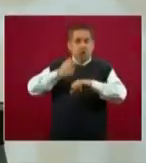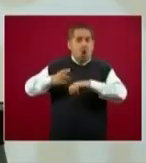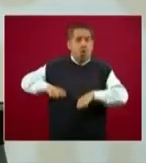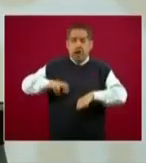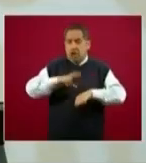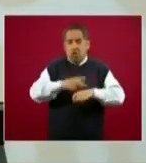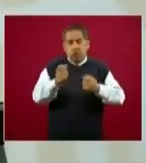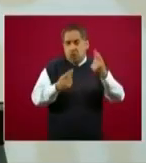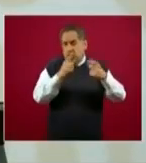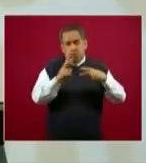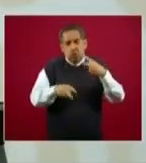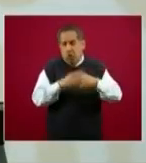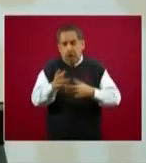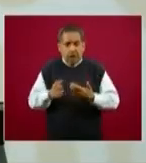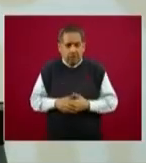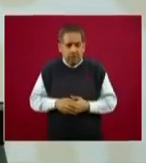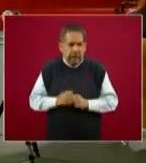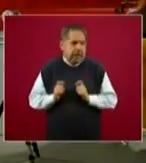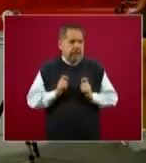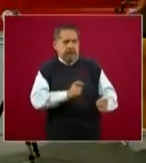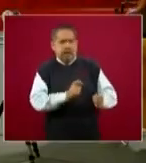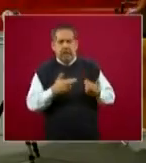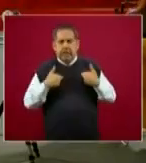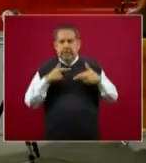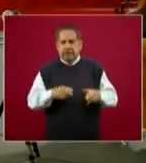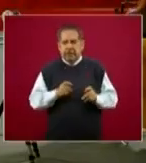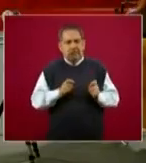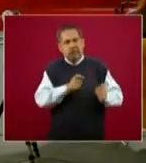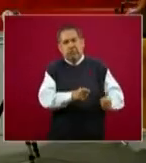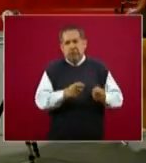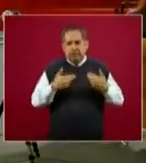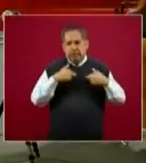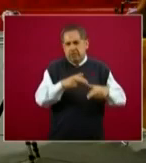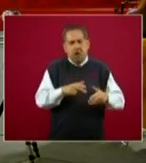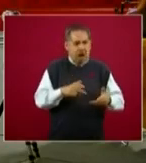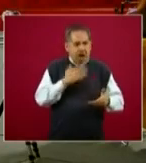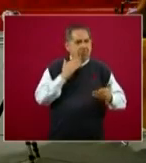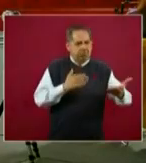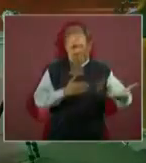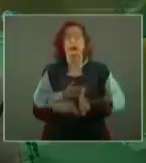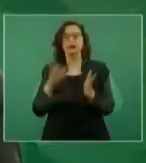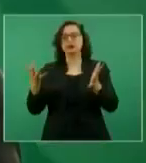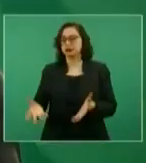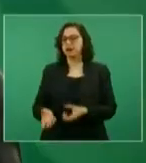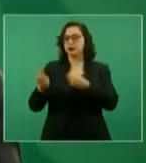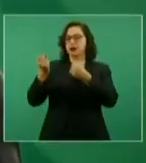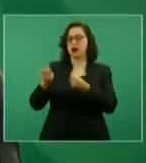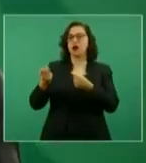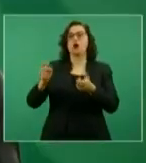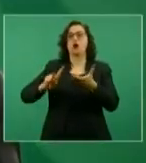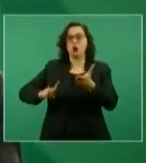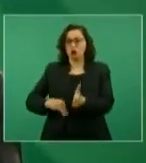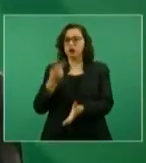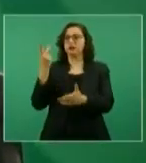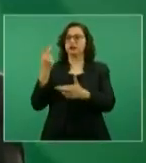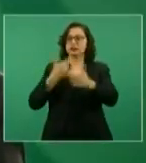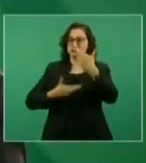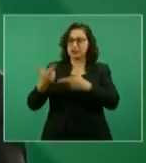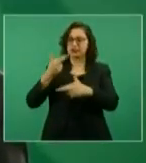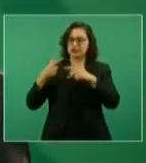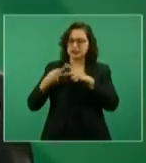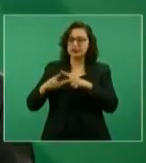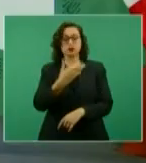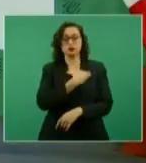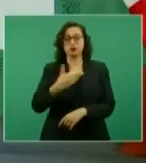punto de saturación. ¿Qué cosa tan interesante? Agotamiento. Y la presencia de la reportera de Penny Ley